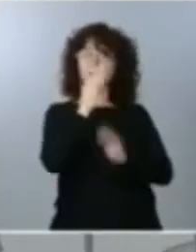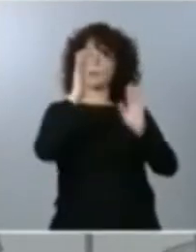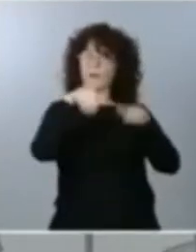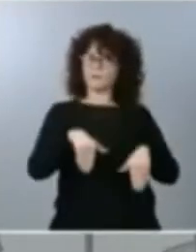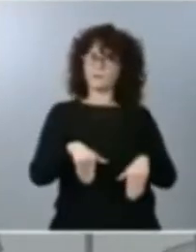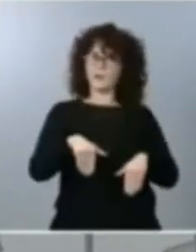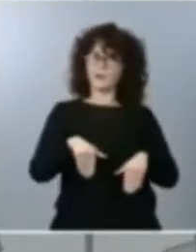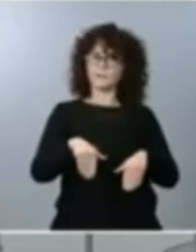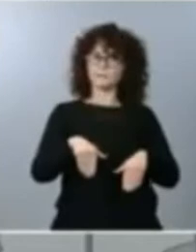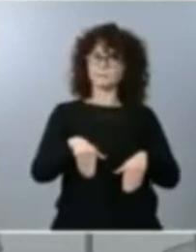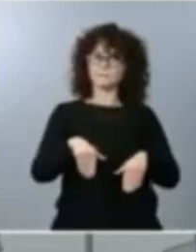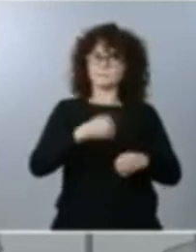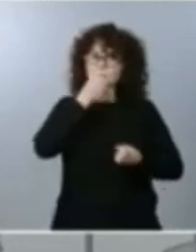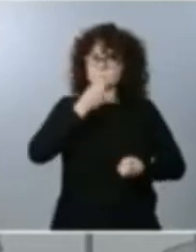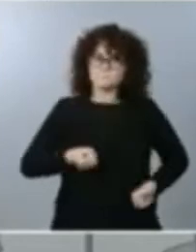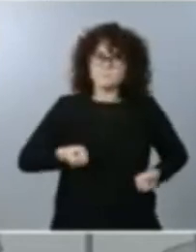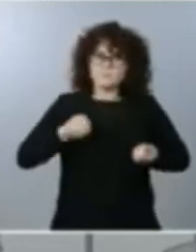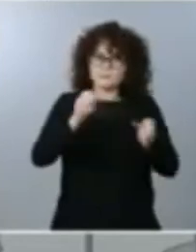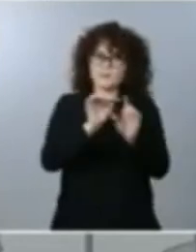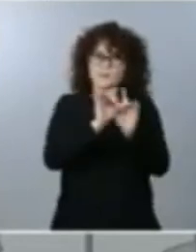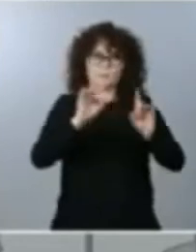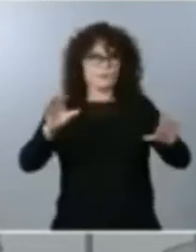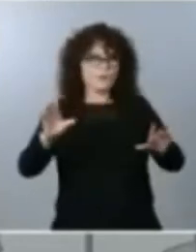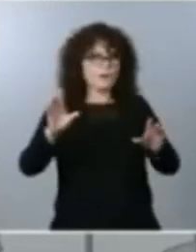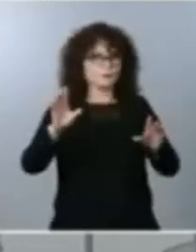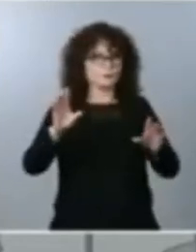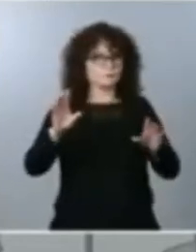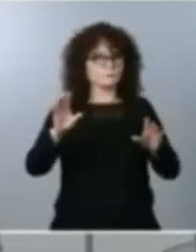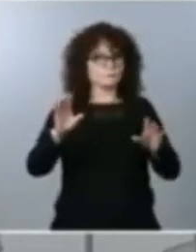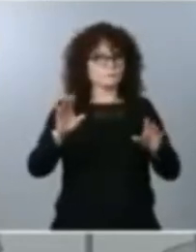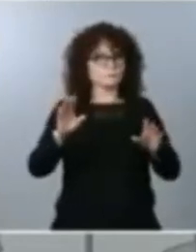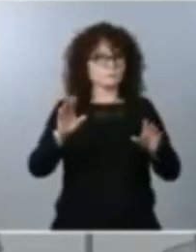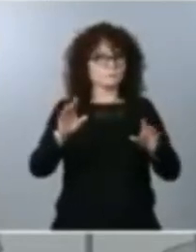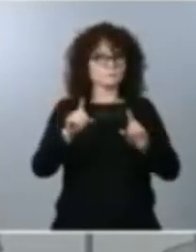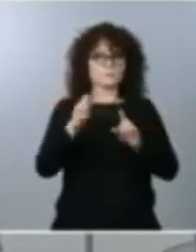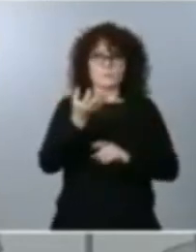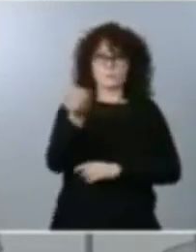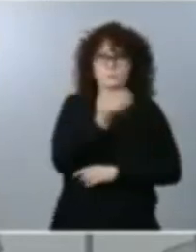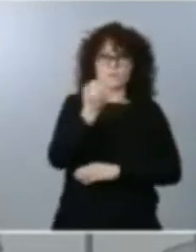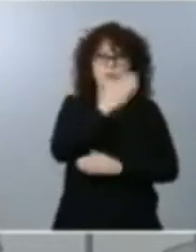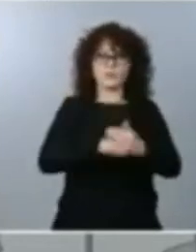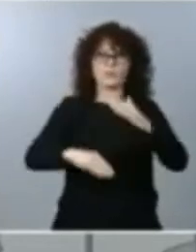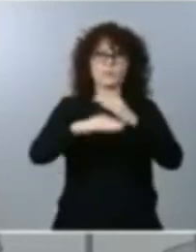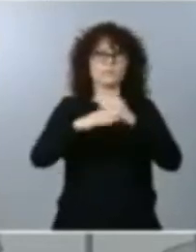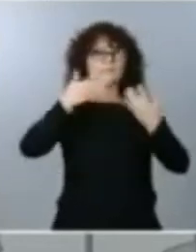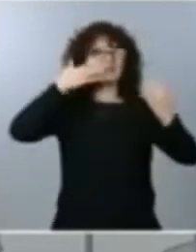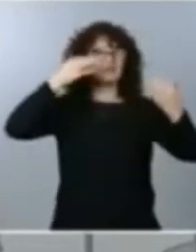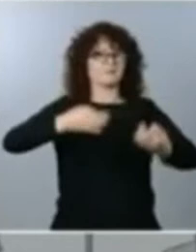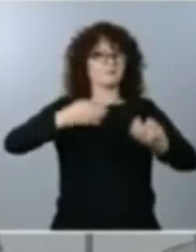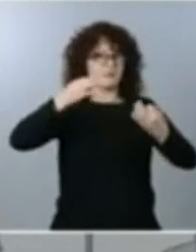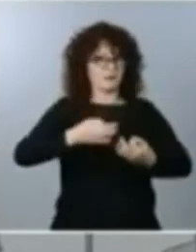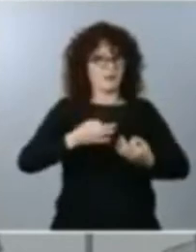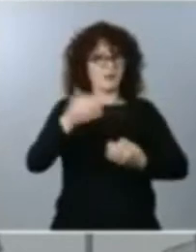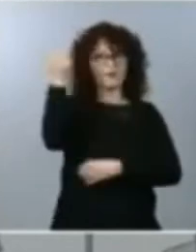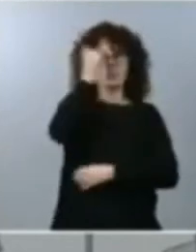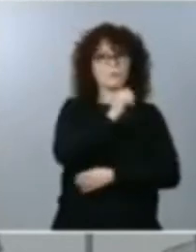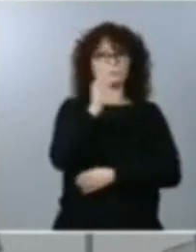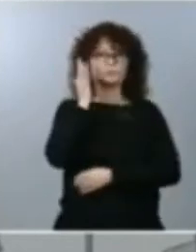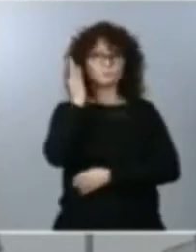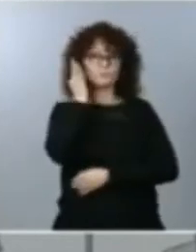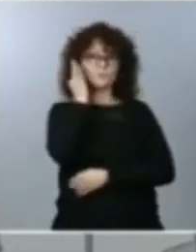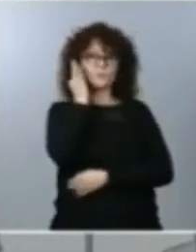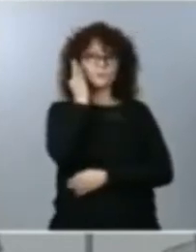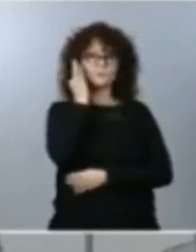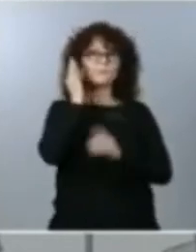claro, inequívoco, determinado, en favor de la igualdad real y efectiva de género entre hombres y mujeres y de reducir la brecha